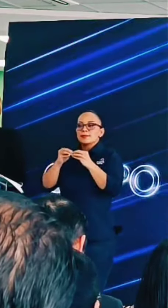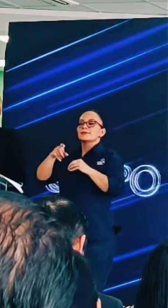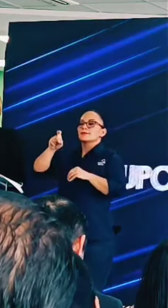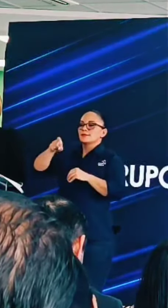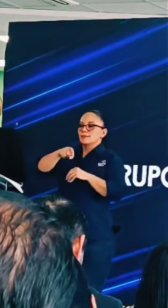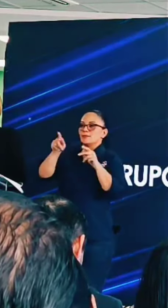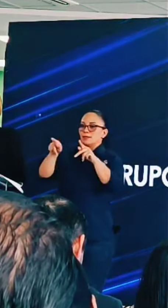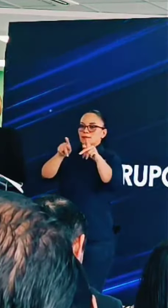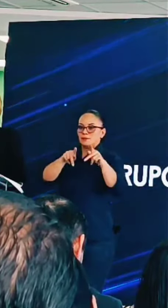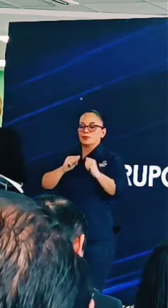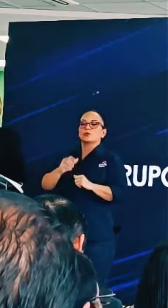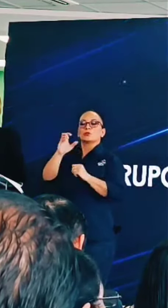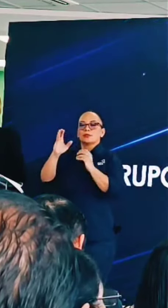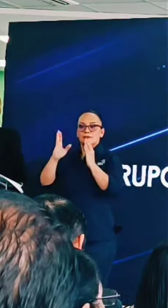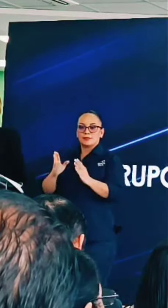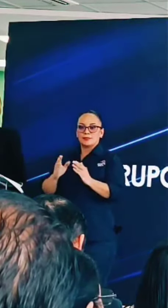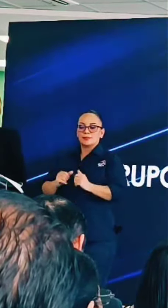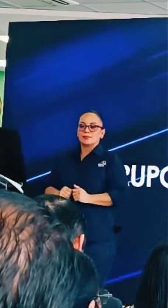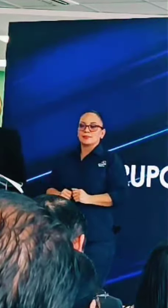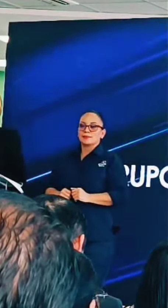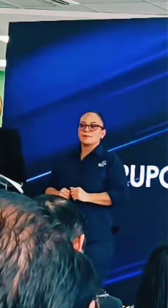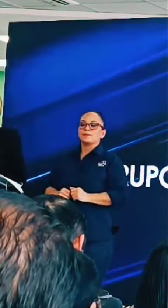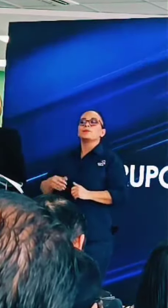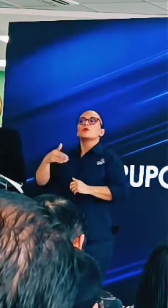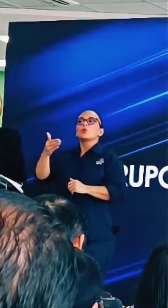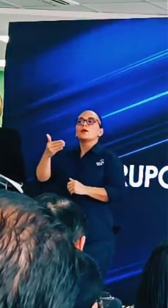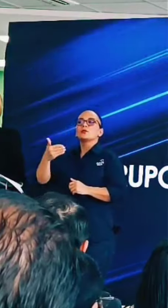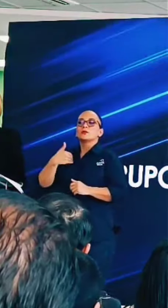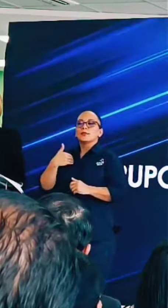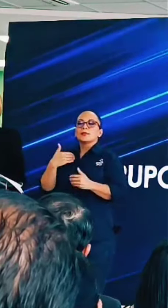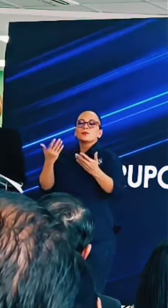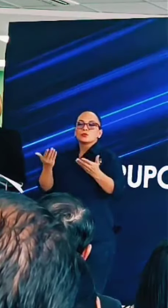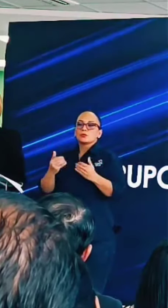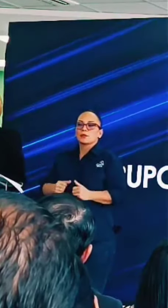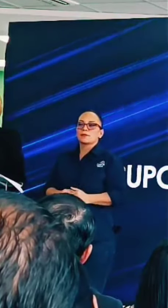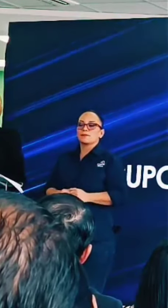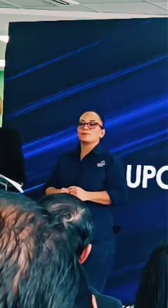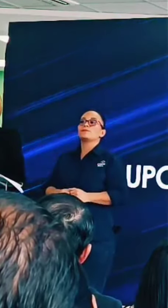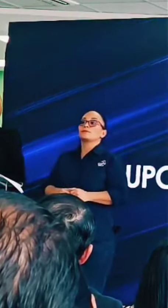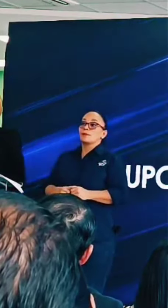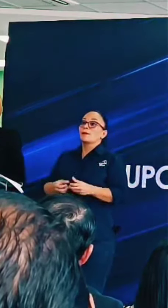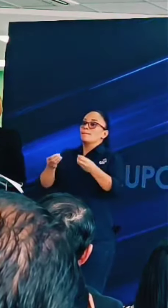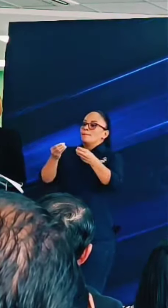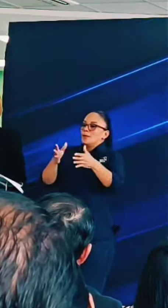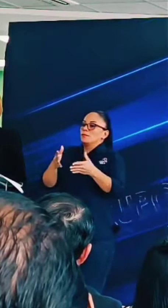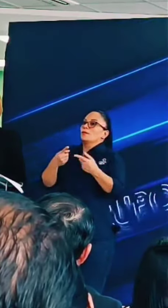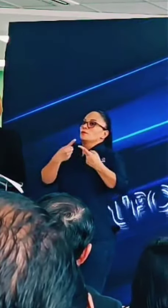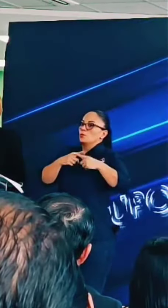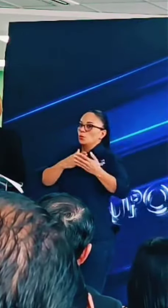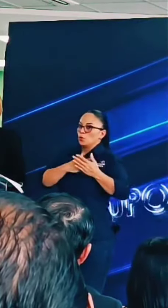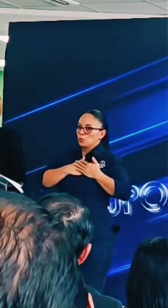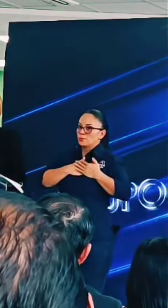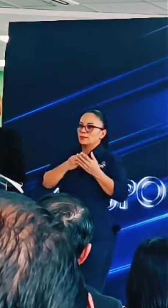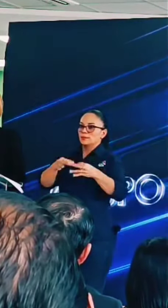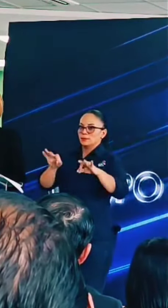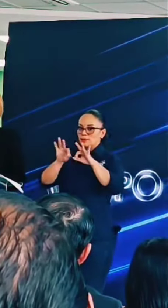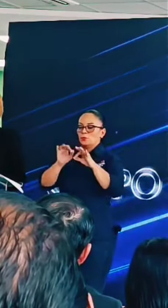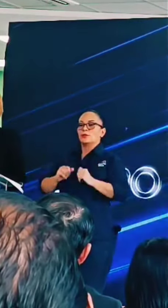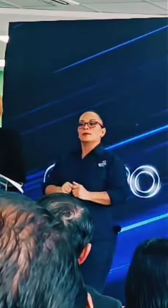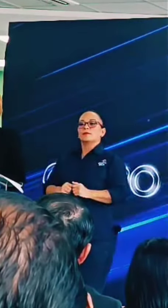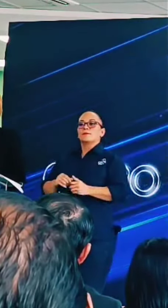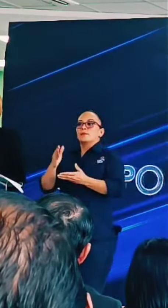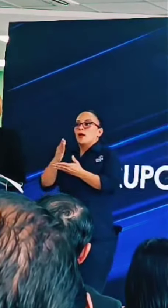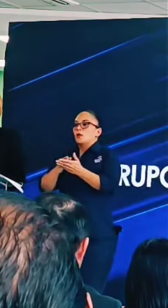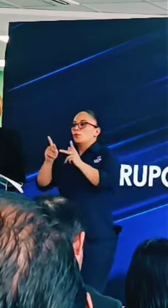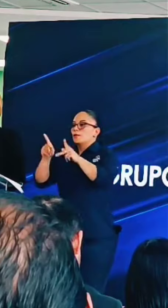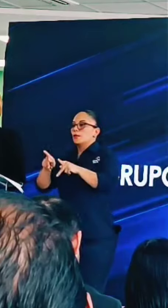necesitan los costavicenses, cuando tenemos precisamente la pérdida más dolorosa. Ya sea un